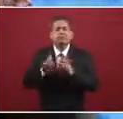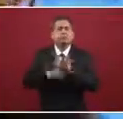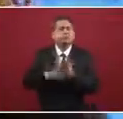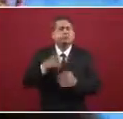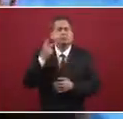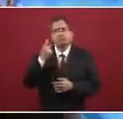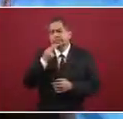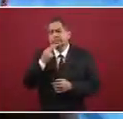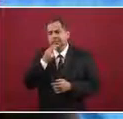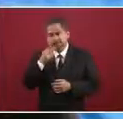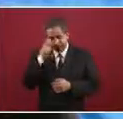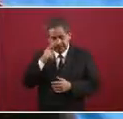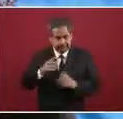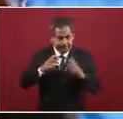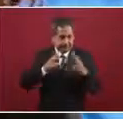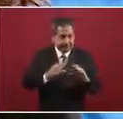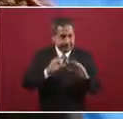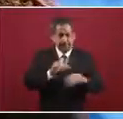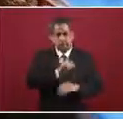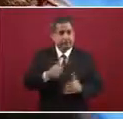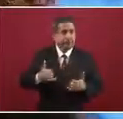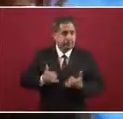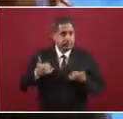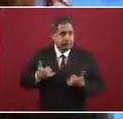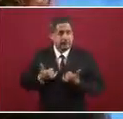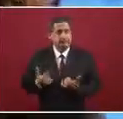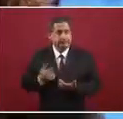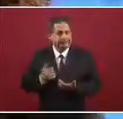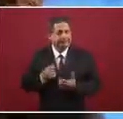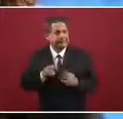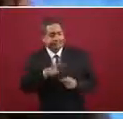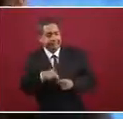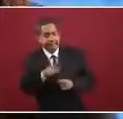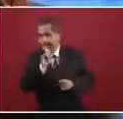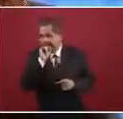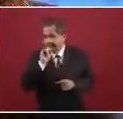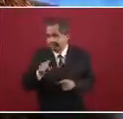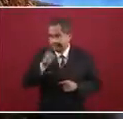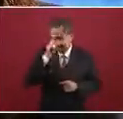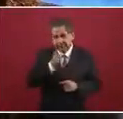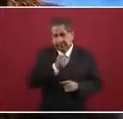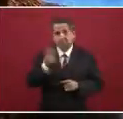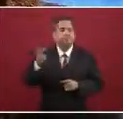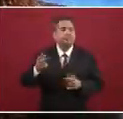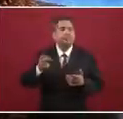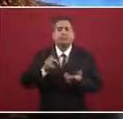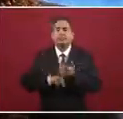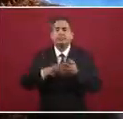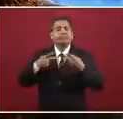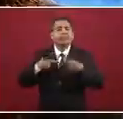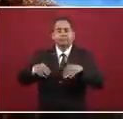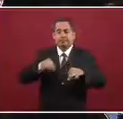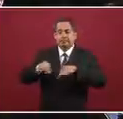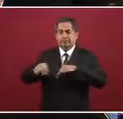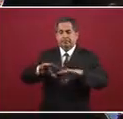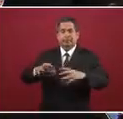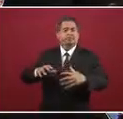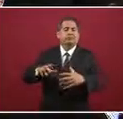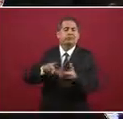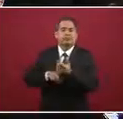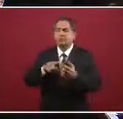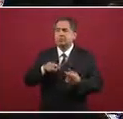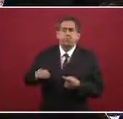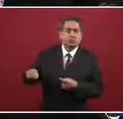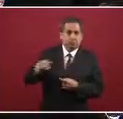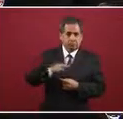únicamente para capacitar a los jóvenes de este programa, sino incluso también a los propios trabajadores en general que